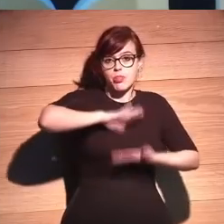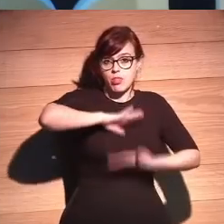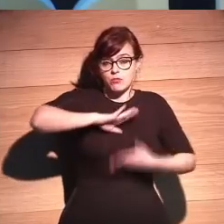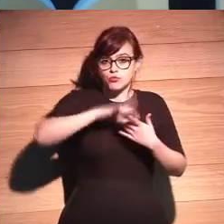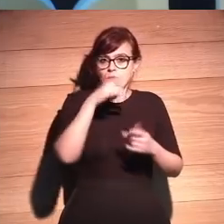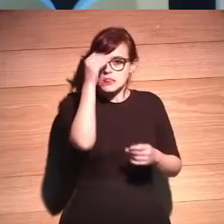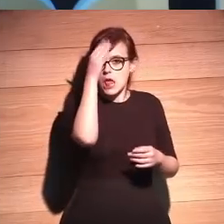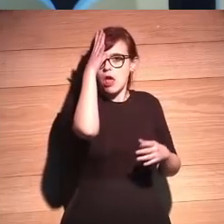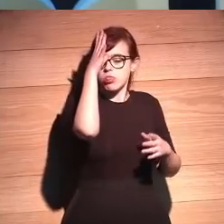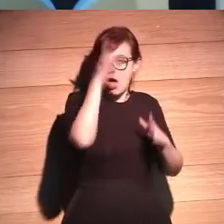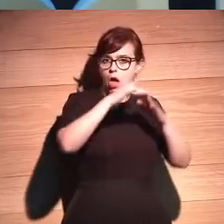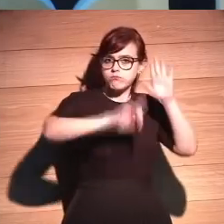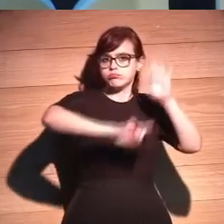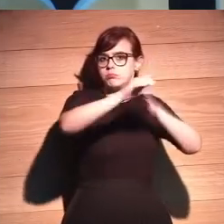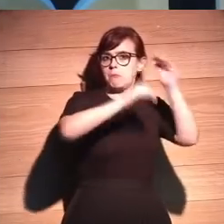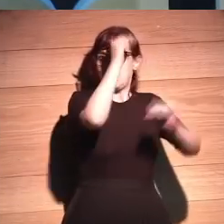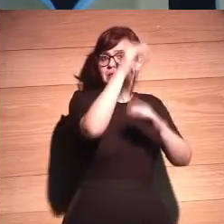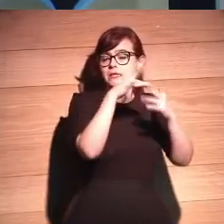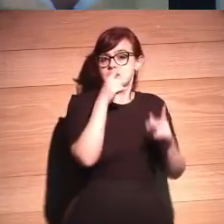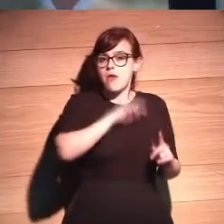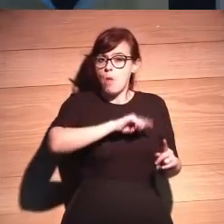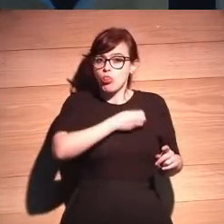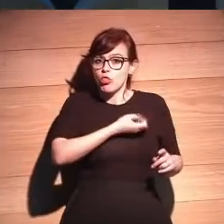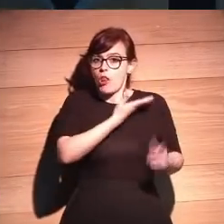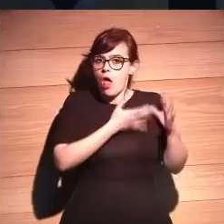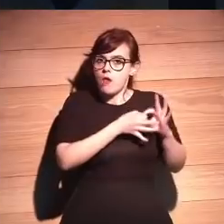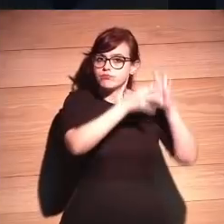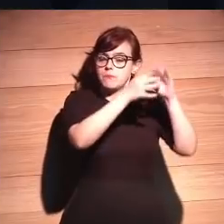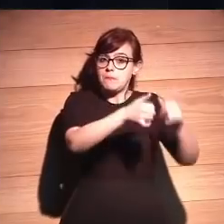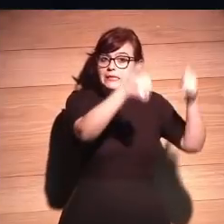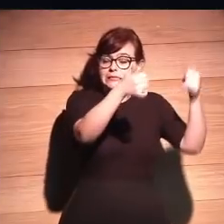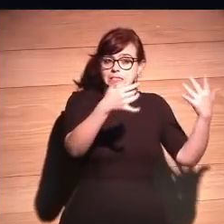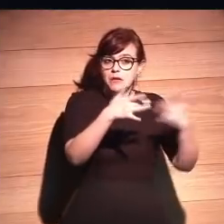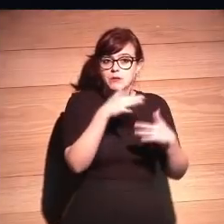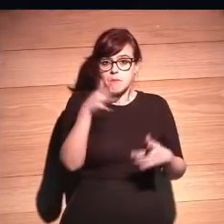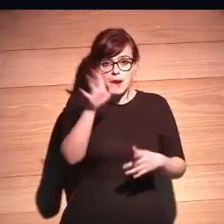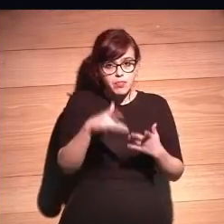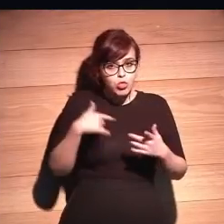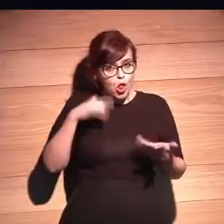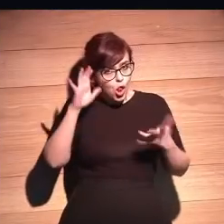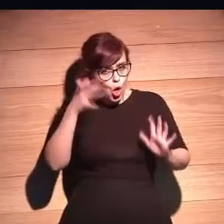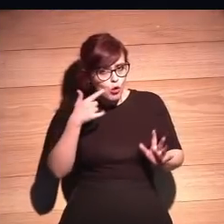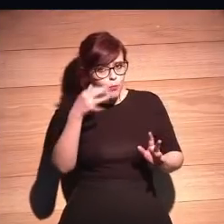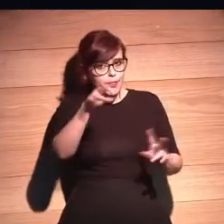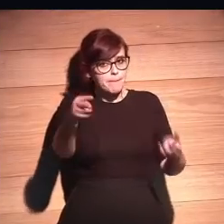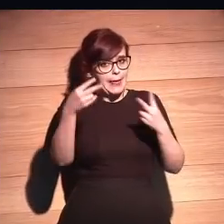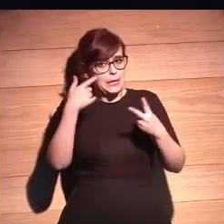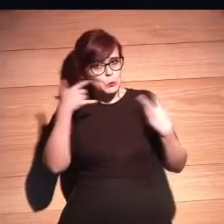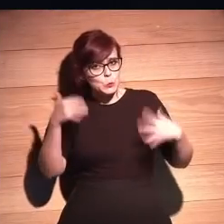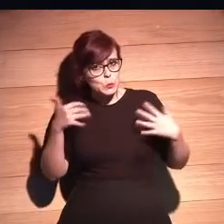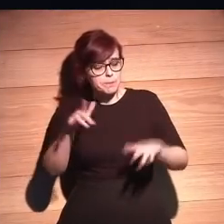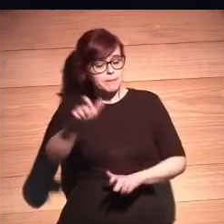una inteligencia más avanzada y en concreto emocional, y me gustaría que no os penséis que estoy totalmente loco, ¿vale? Porque